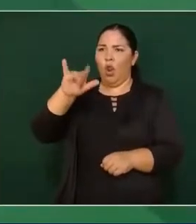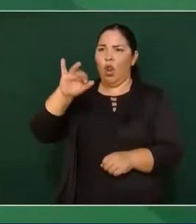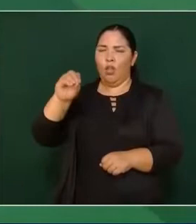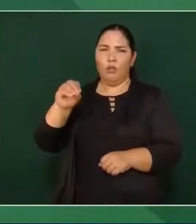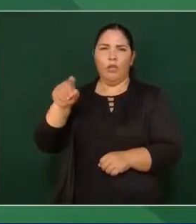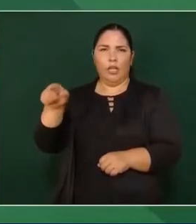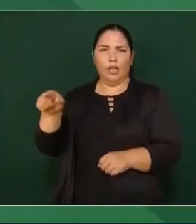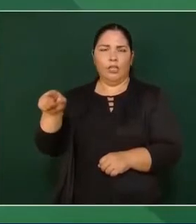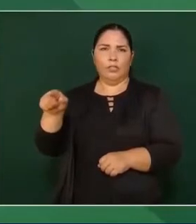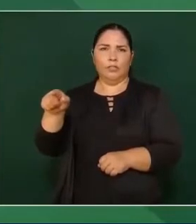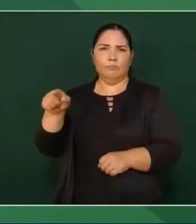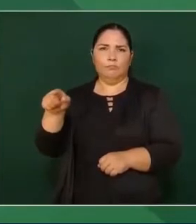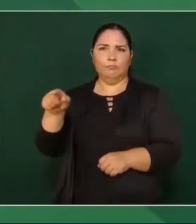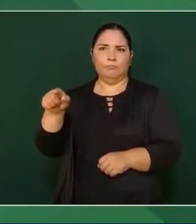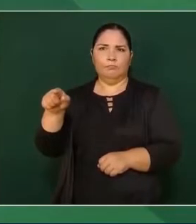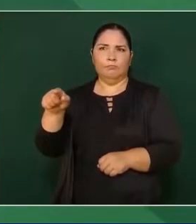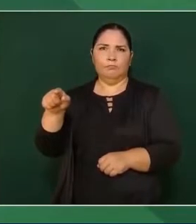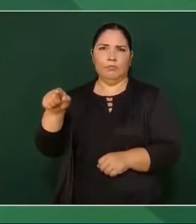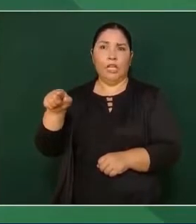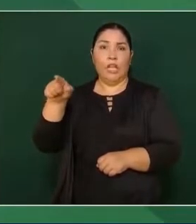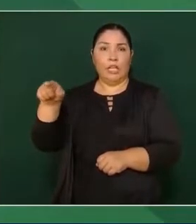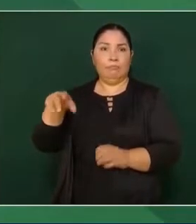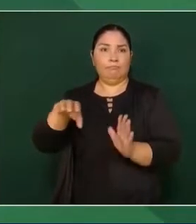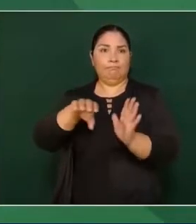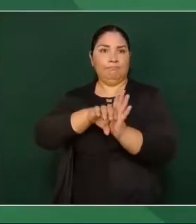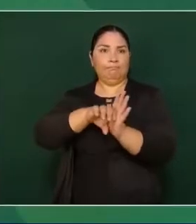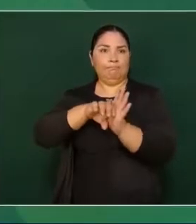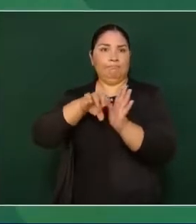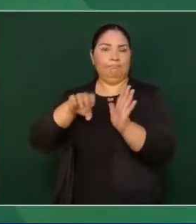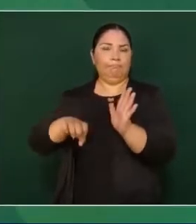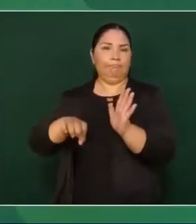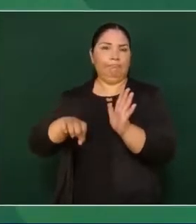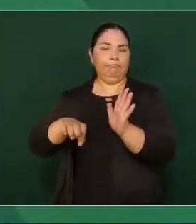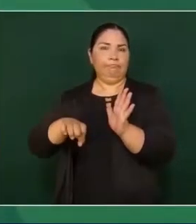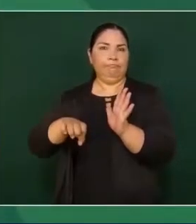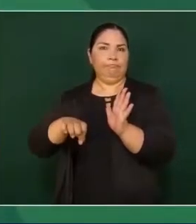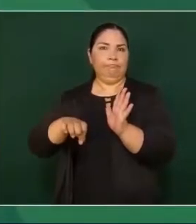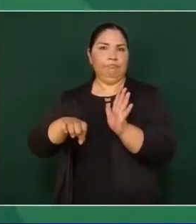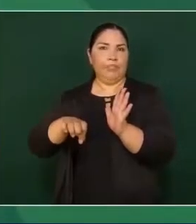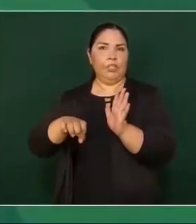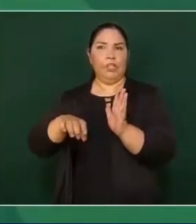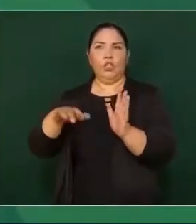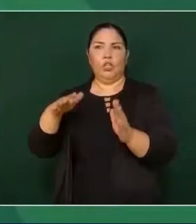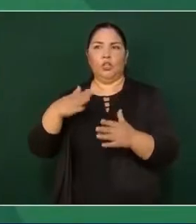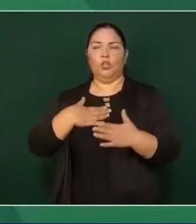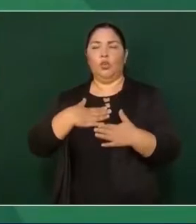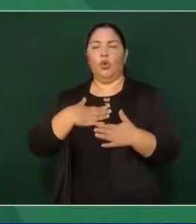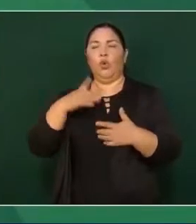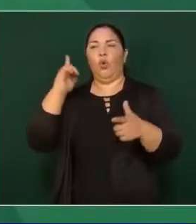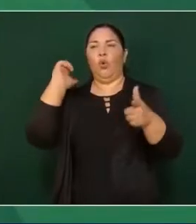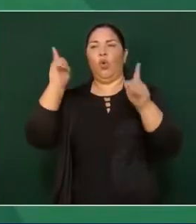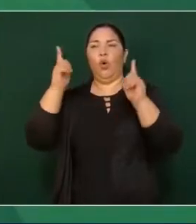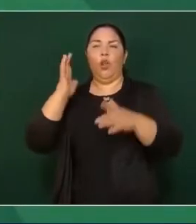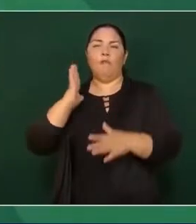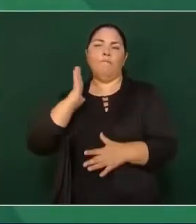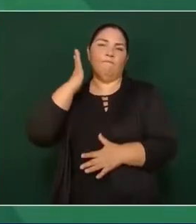considero un ejemplo y le deseo que le vaya muy bien.